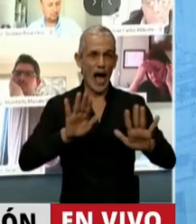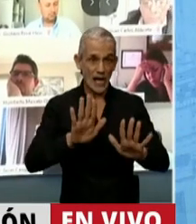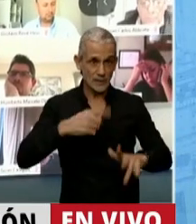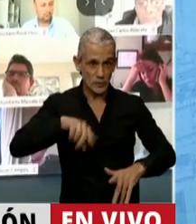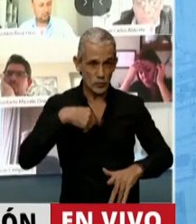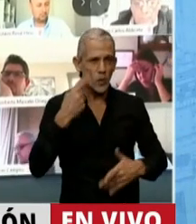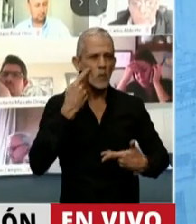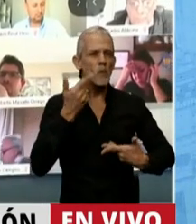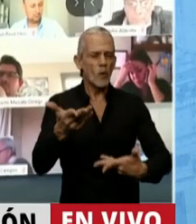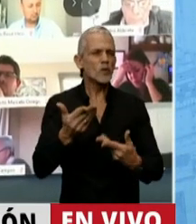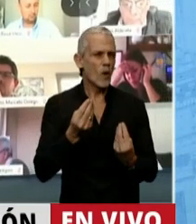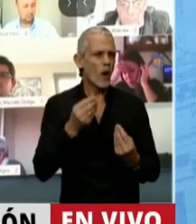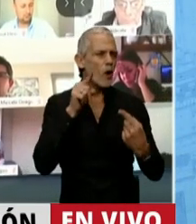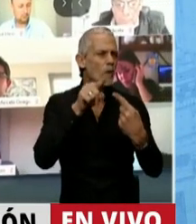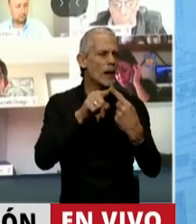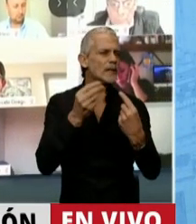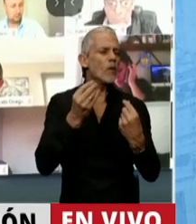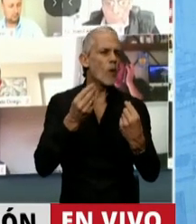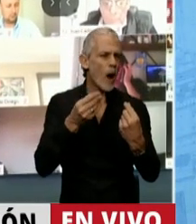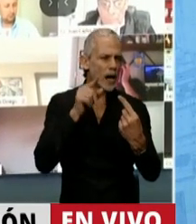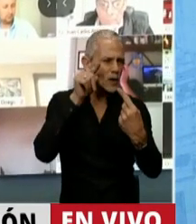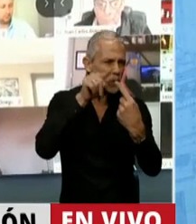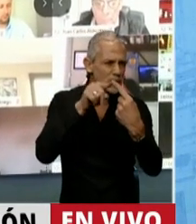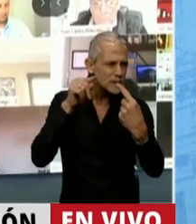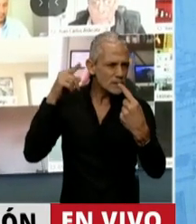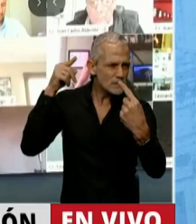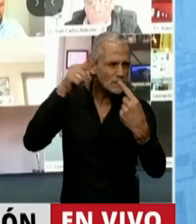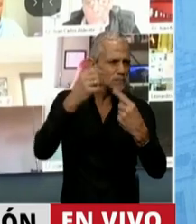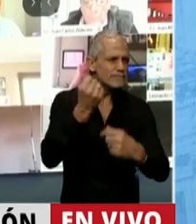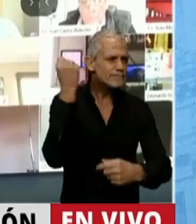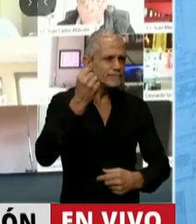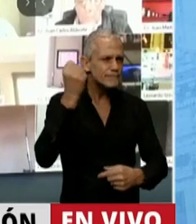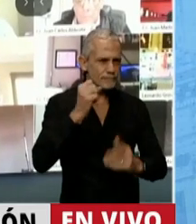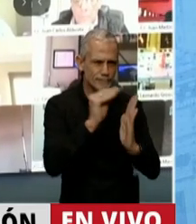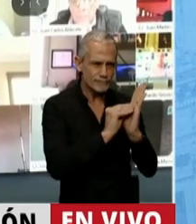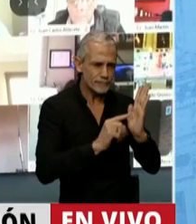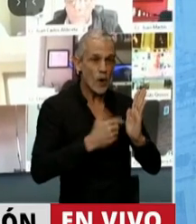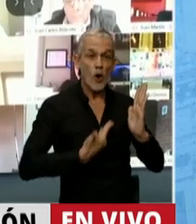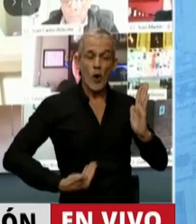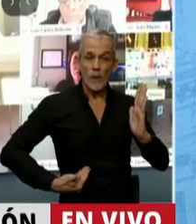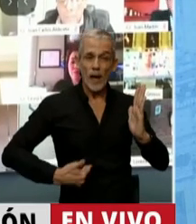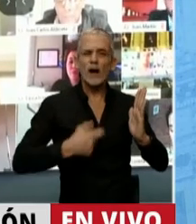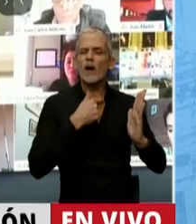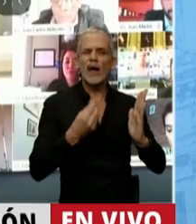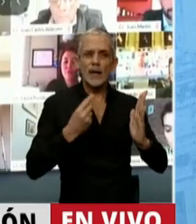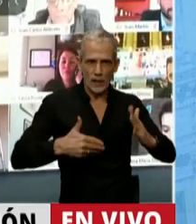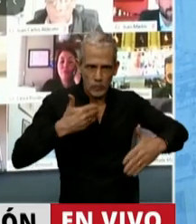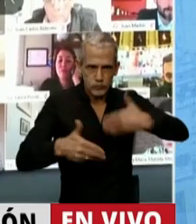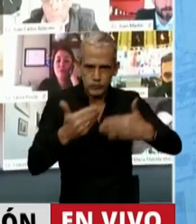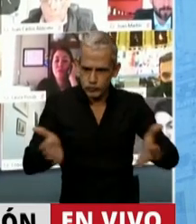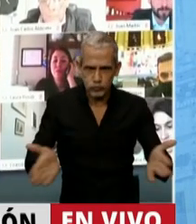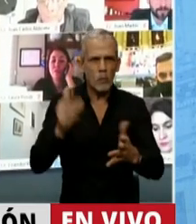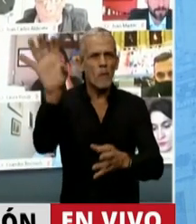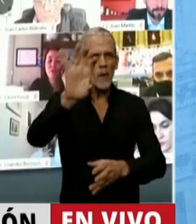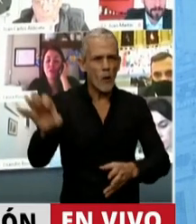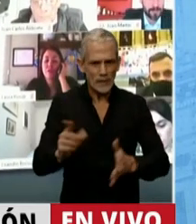cristalizar realmente qué es lo que está atrás, lo que se persigue, cuál es la agenda de un gobierno que lo que busca es el desarrollo productivo de las